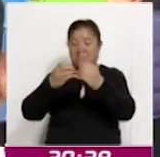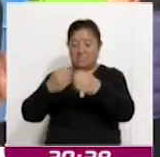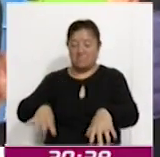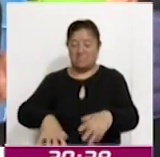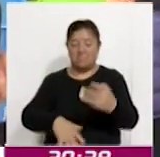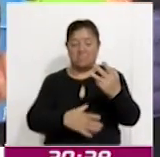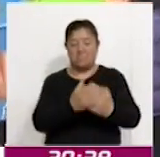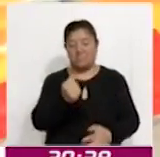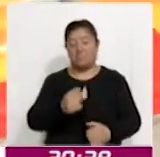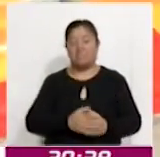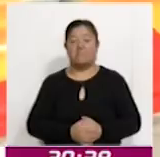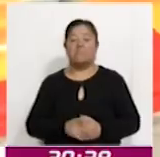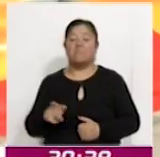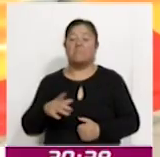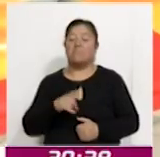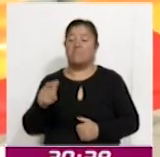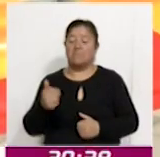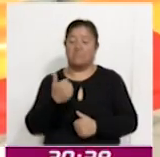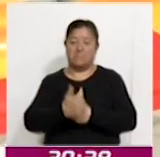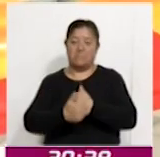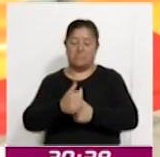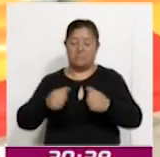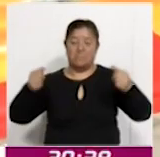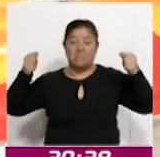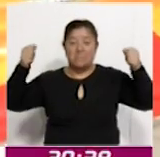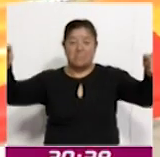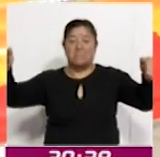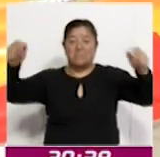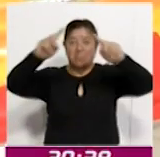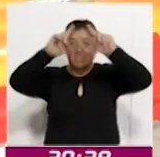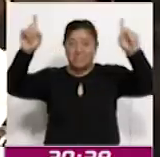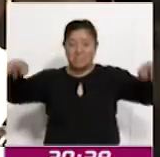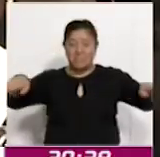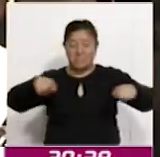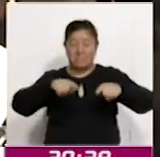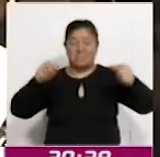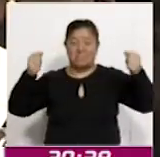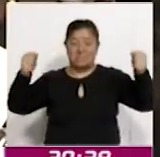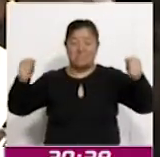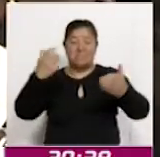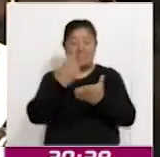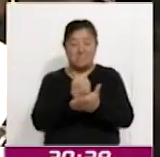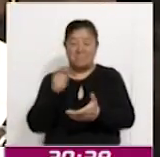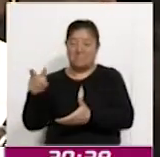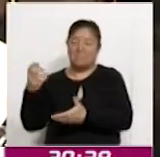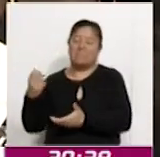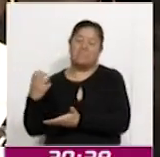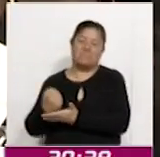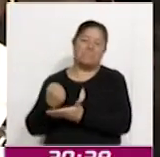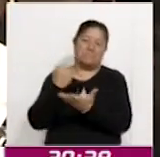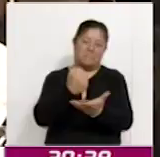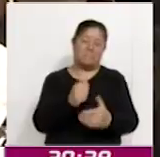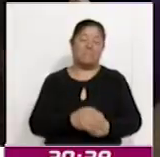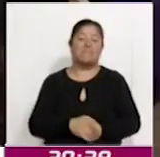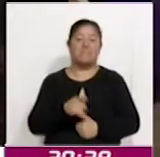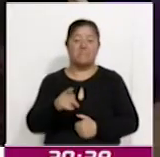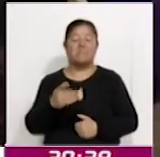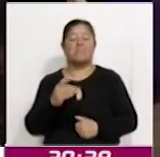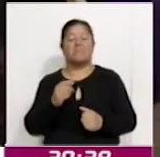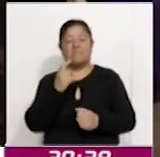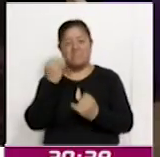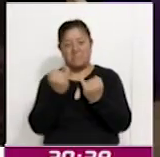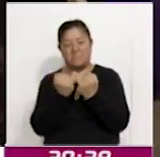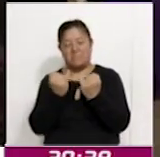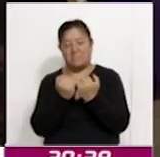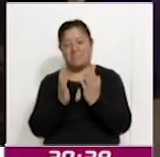se premieron a los ganadores del concurso estatal de carteles, llamado a la acción de las juventudes ante el cambio climático. En el evento, también se contó con la participación del ministro